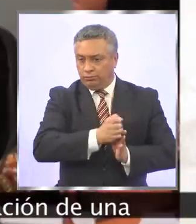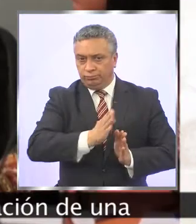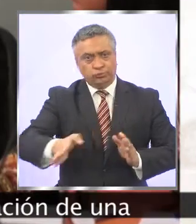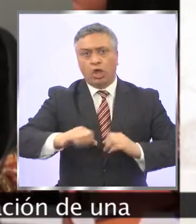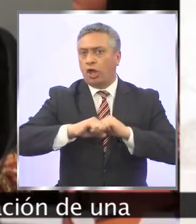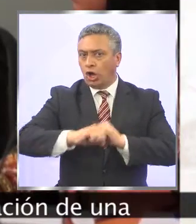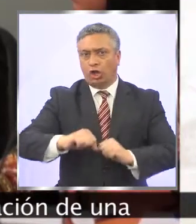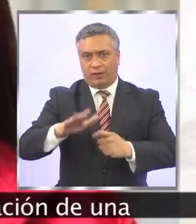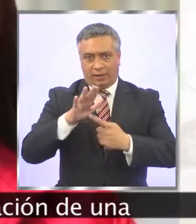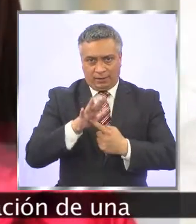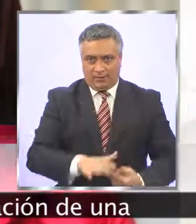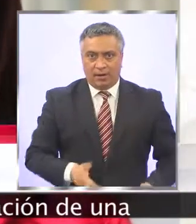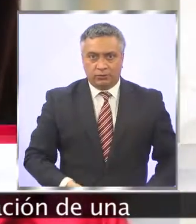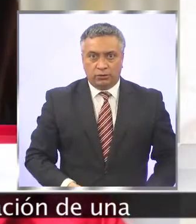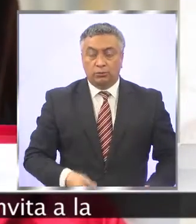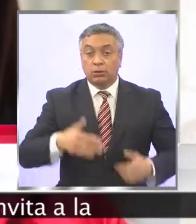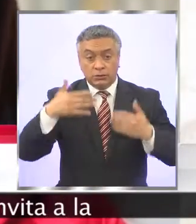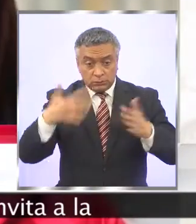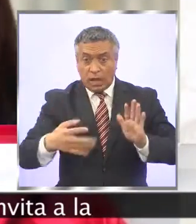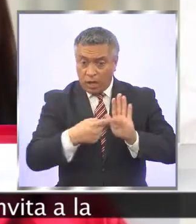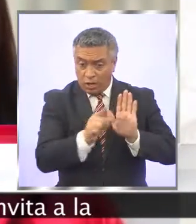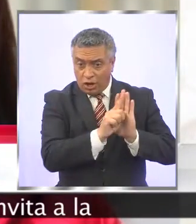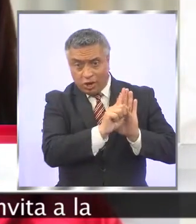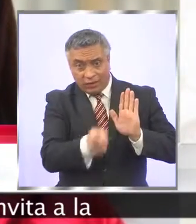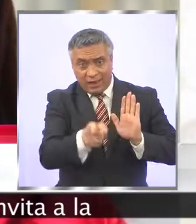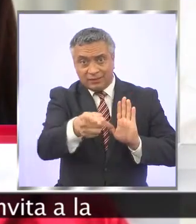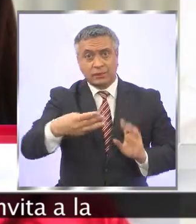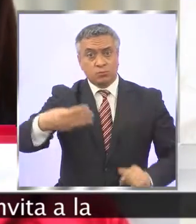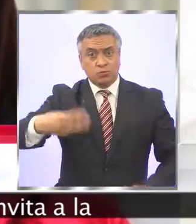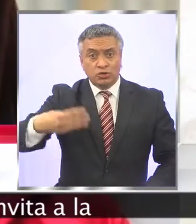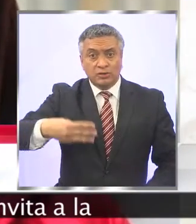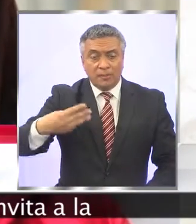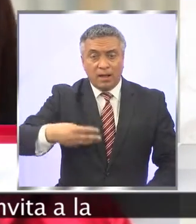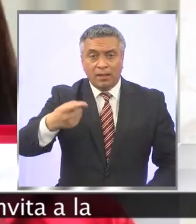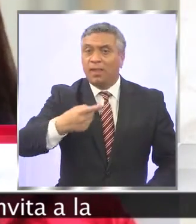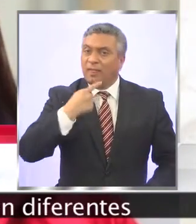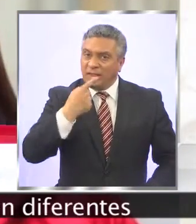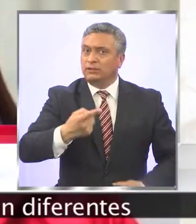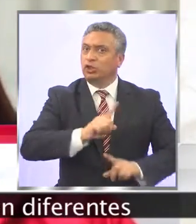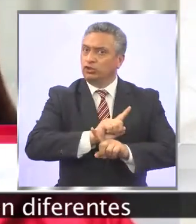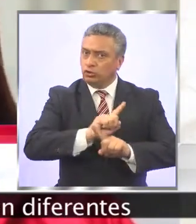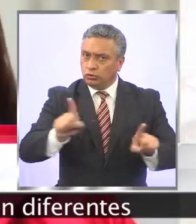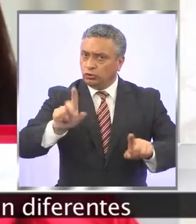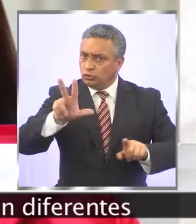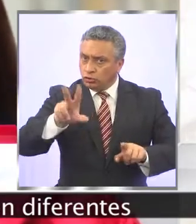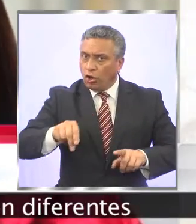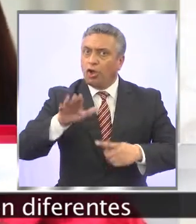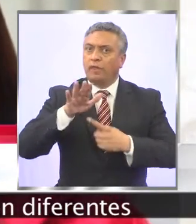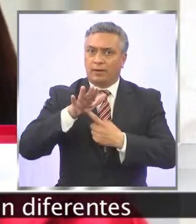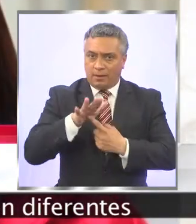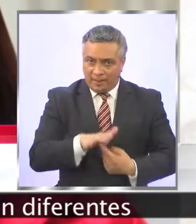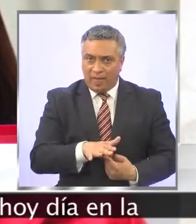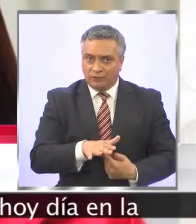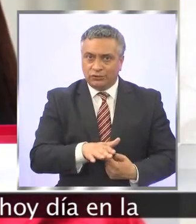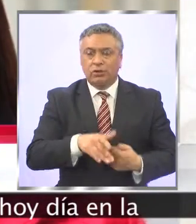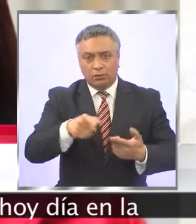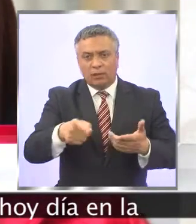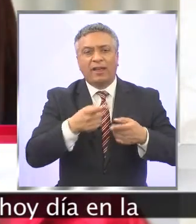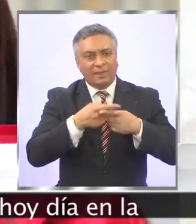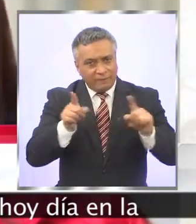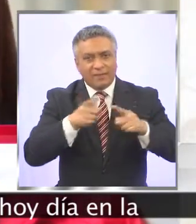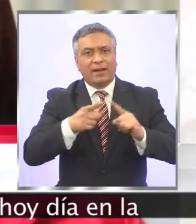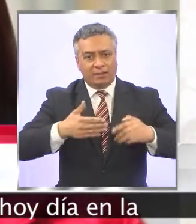antidiscriminación. Es la generación de una ordenanza municipal que invita a la no discriminación. Y para eso son diferentes